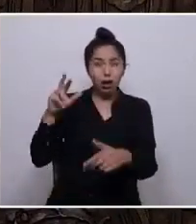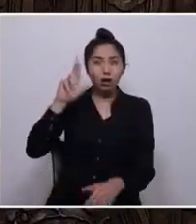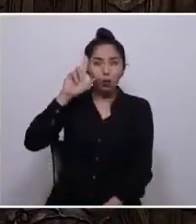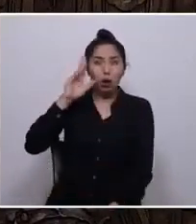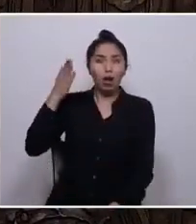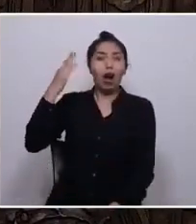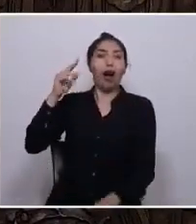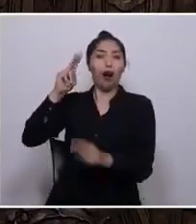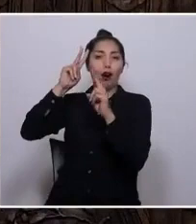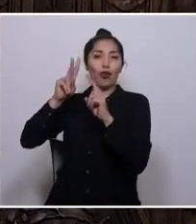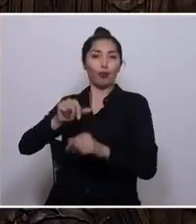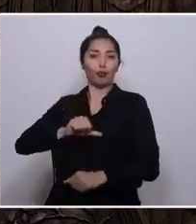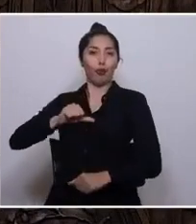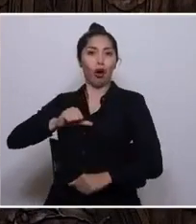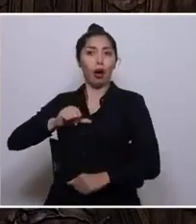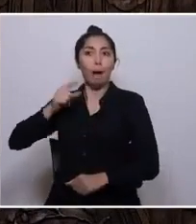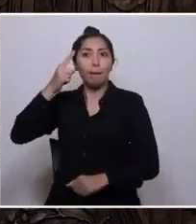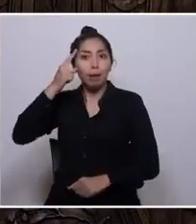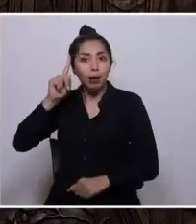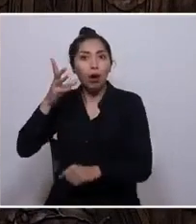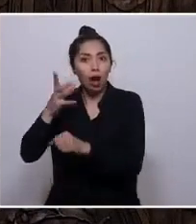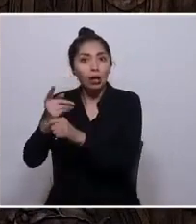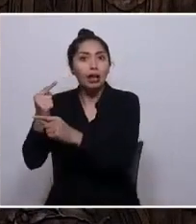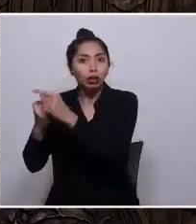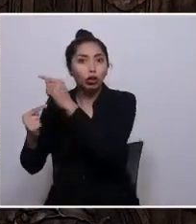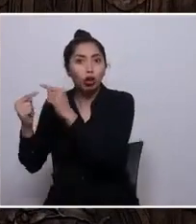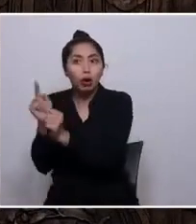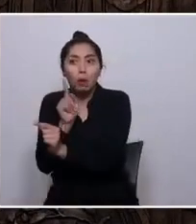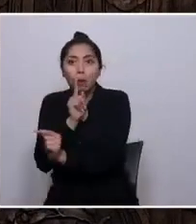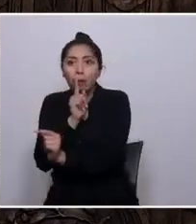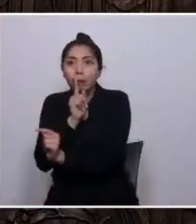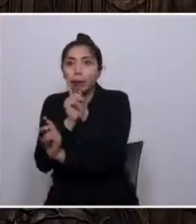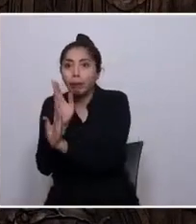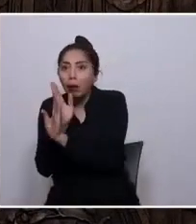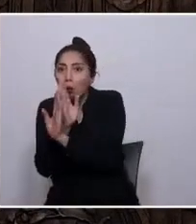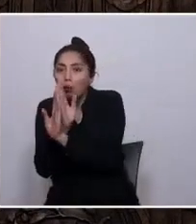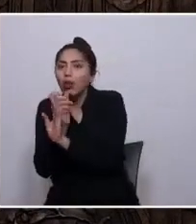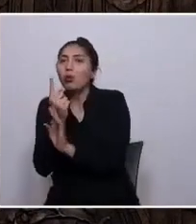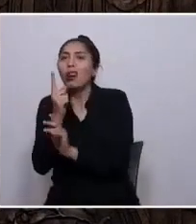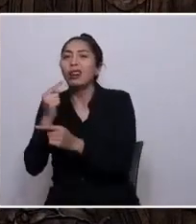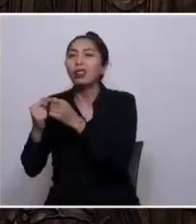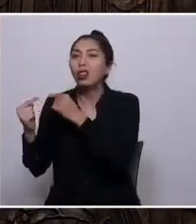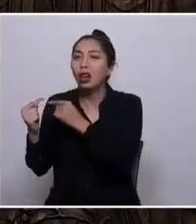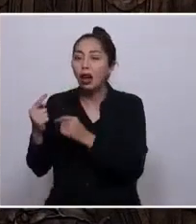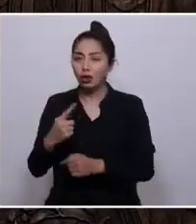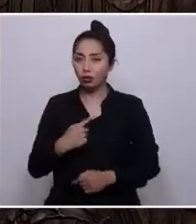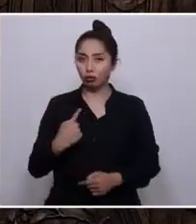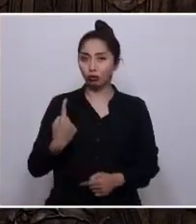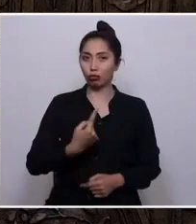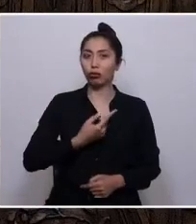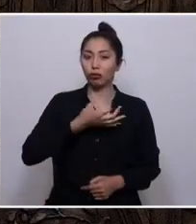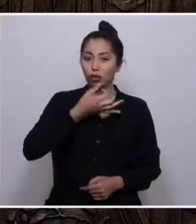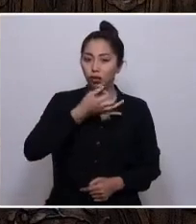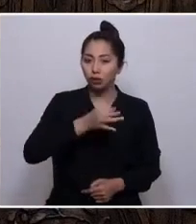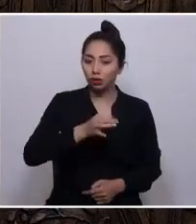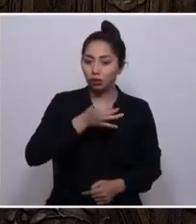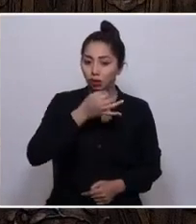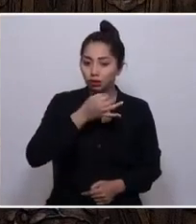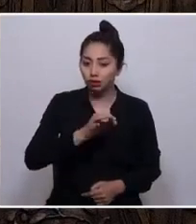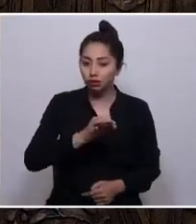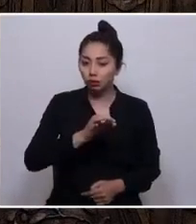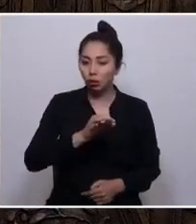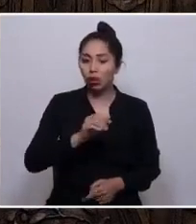se oculta una historia. La historia de lo que nosotros llamamos la desaymarización o